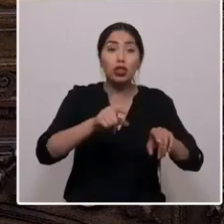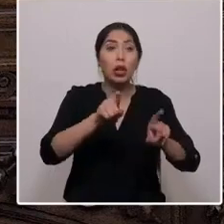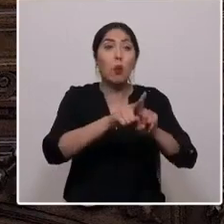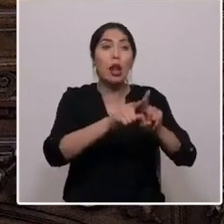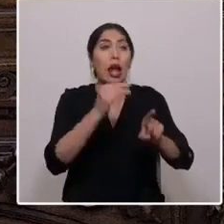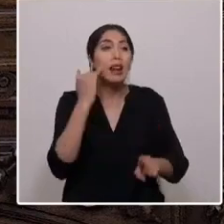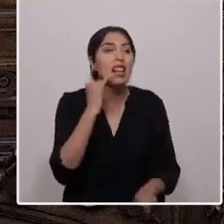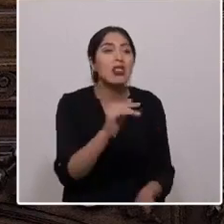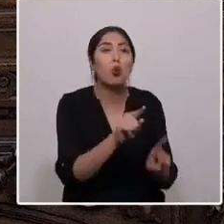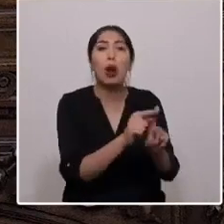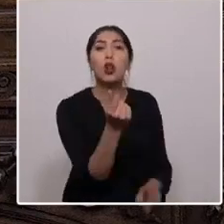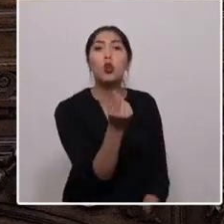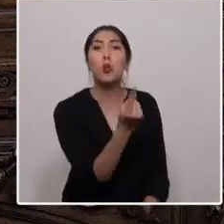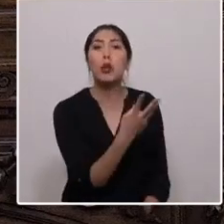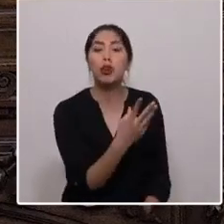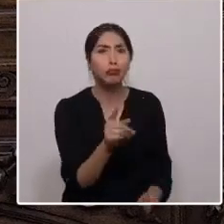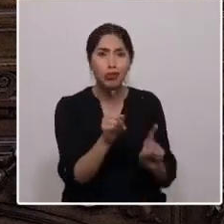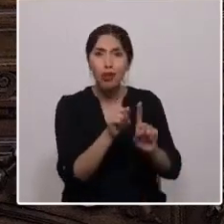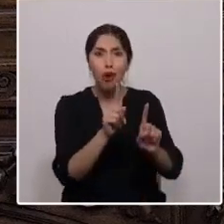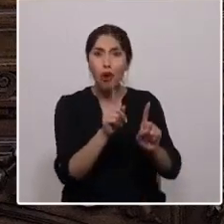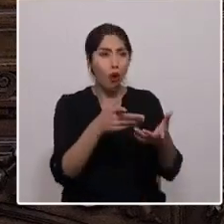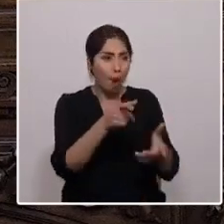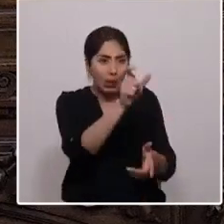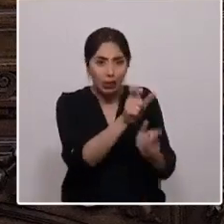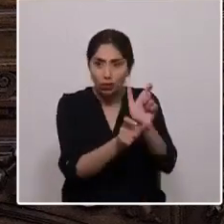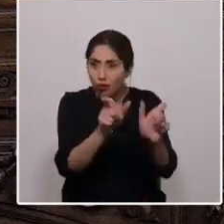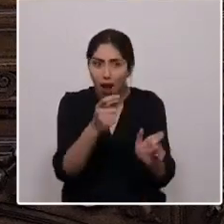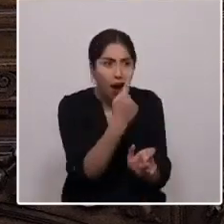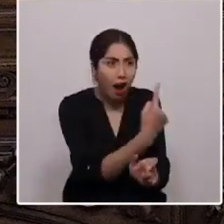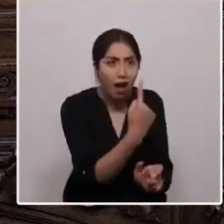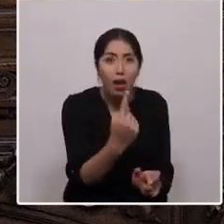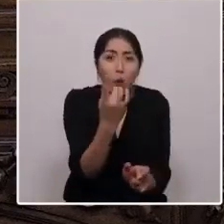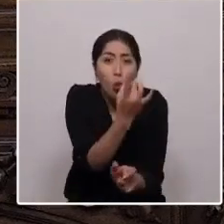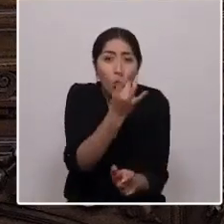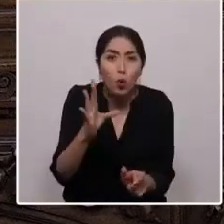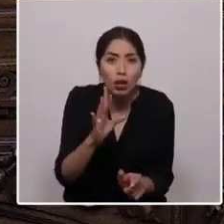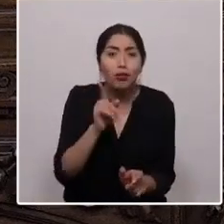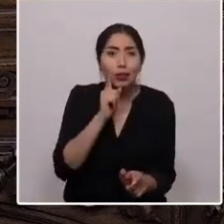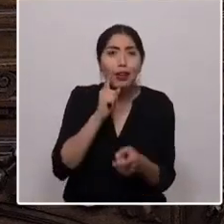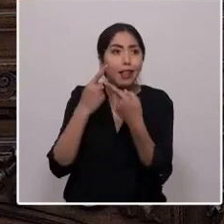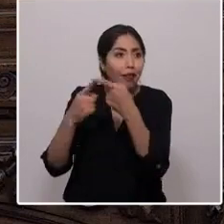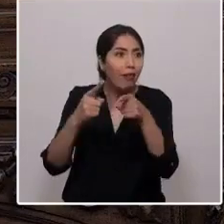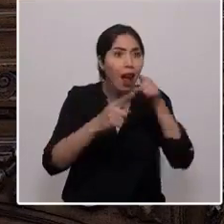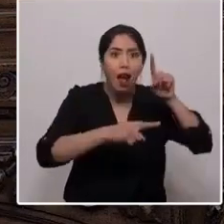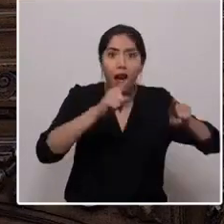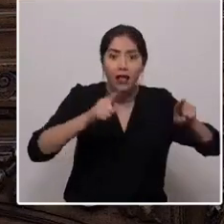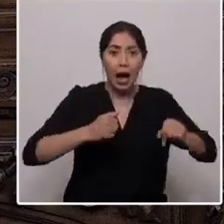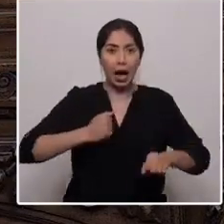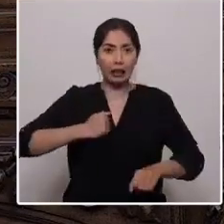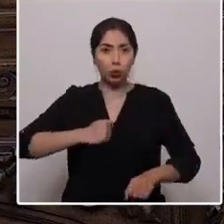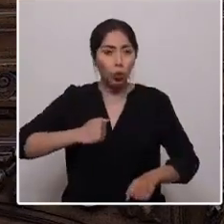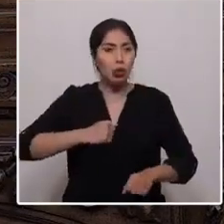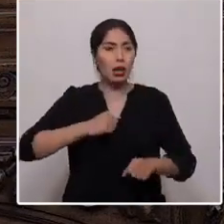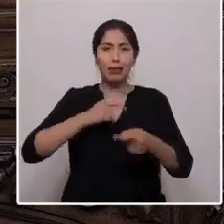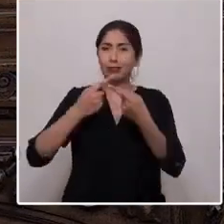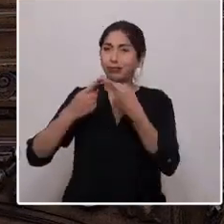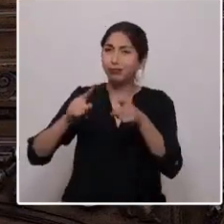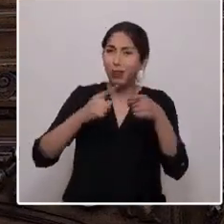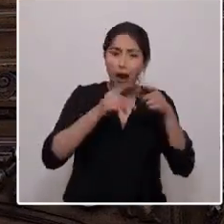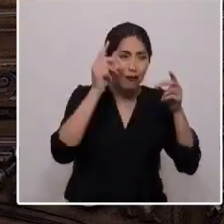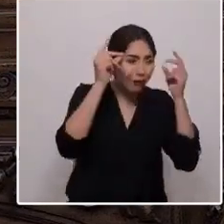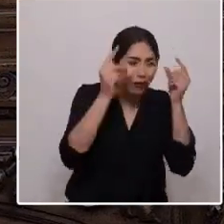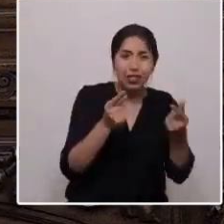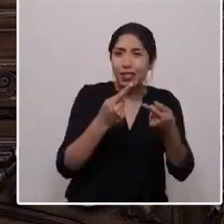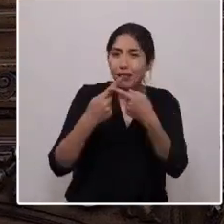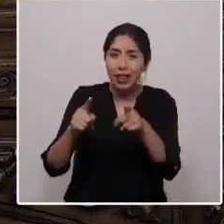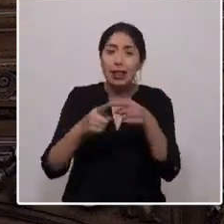que los reconozca seres únicos, con diversidades, aptitudes y respete las diferentes áreas e intereses de cada niña y